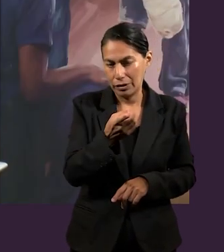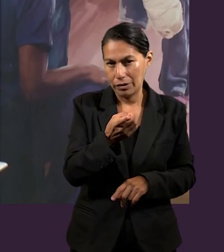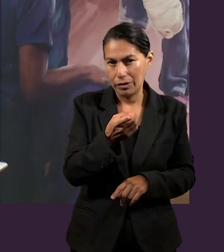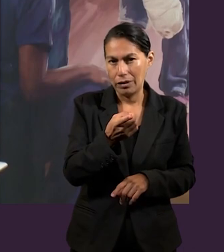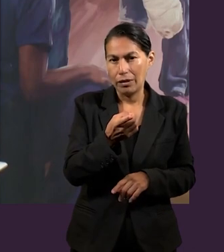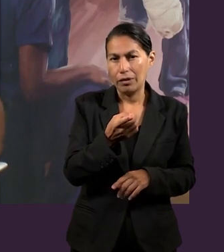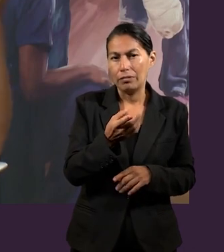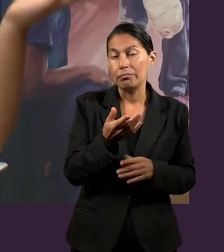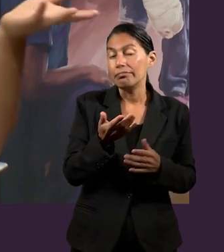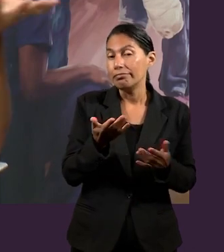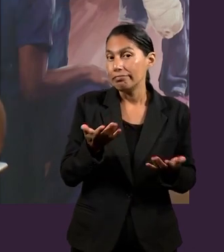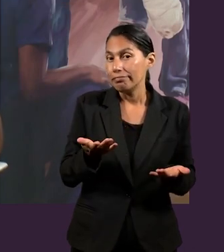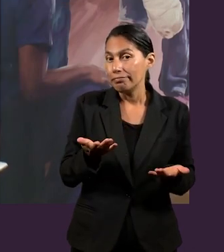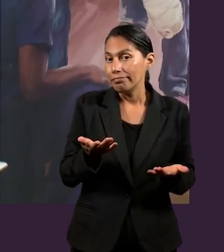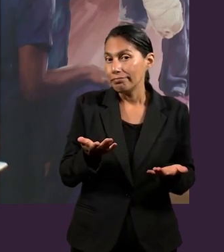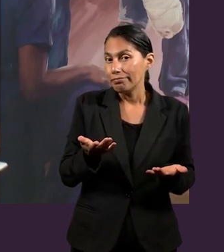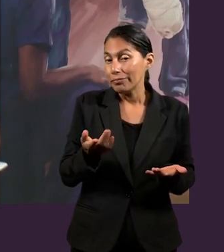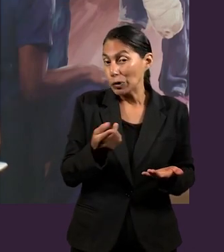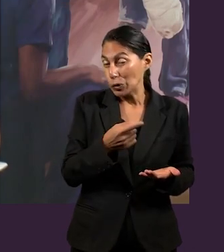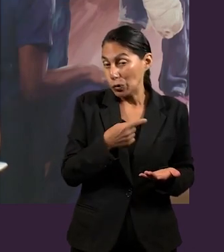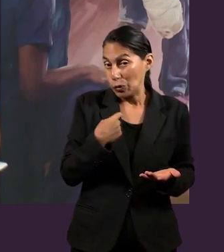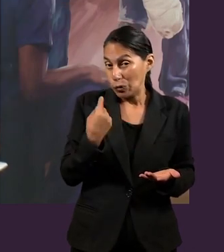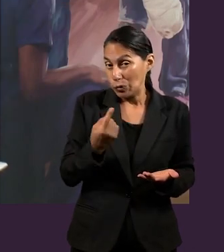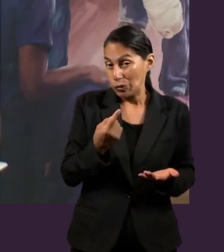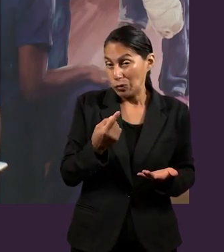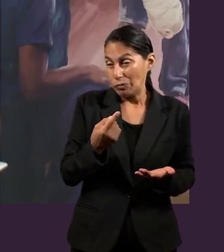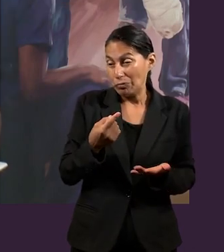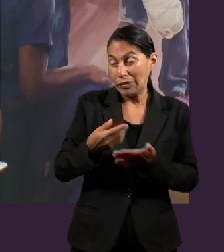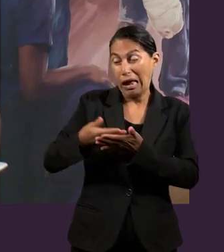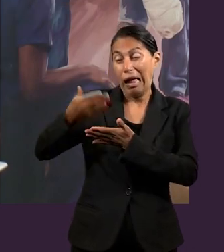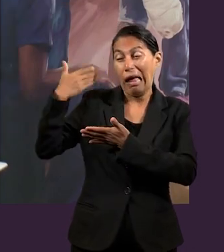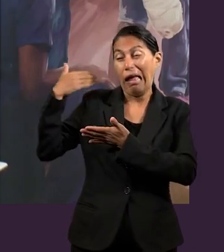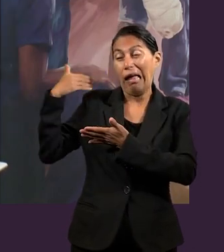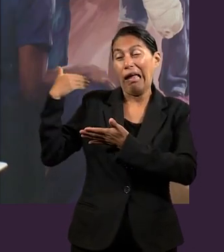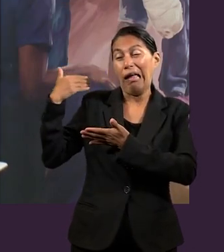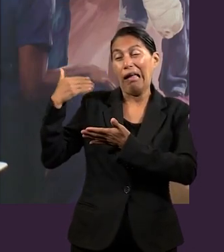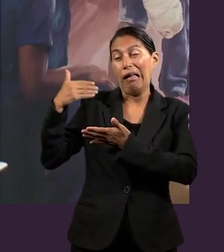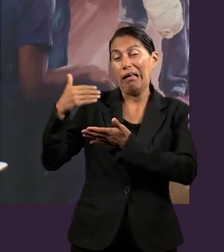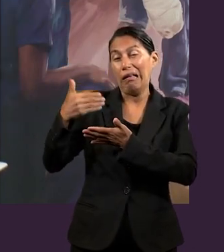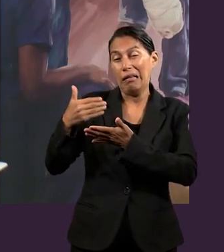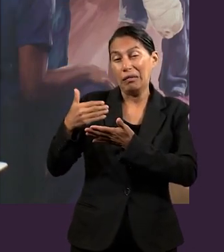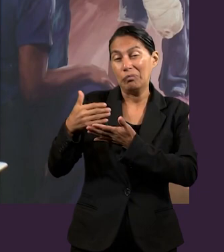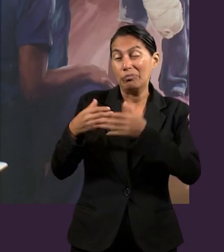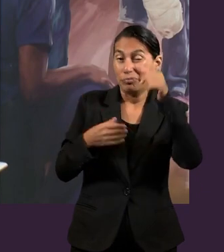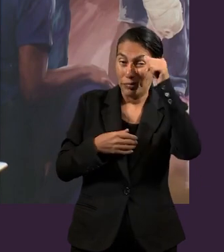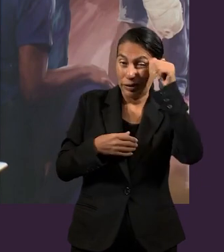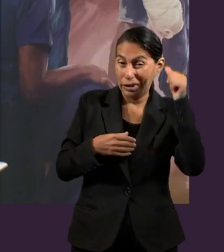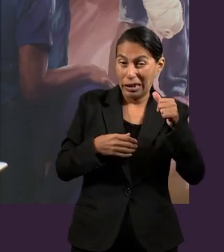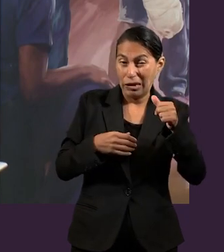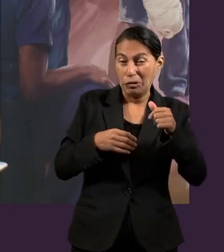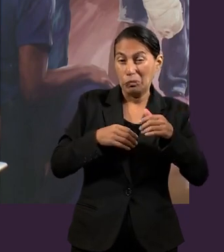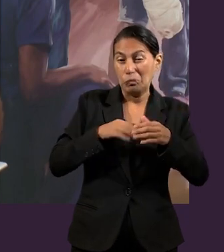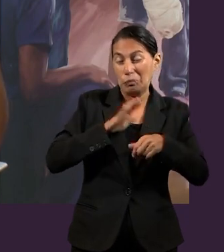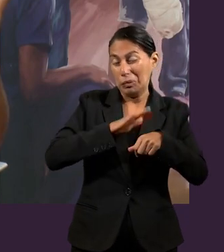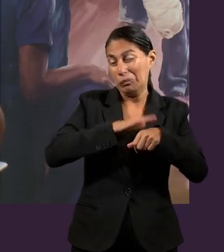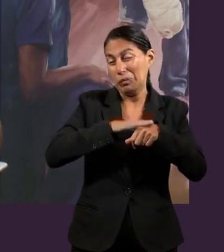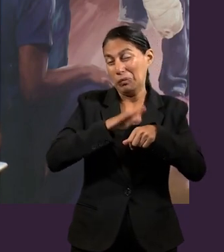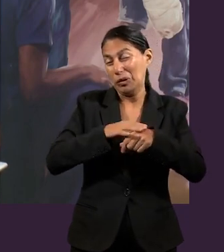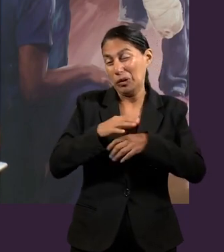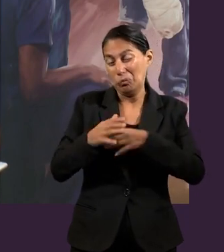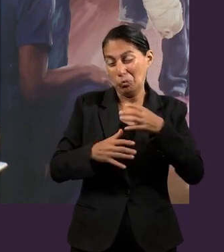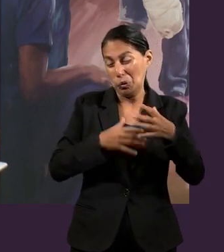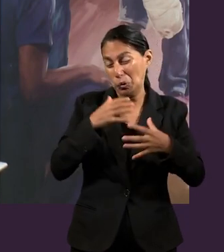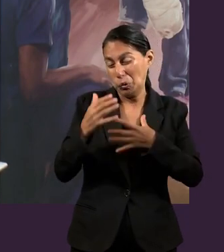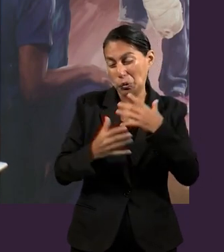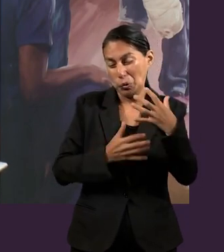por los actos pasados el mundo, pues, poco a poco se iba deteriorando y nosotros, pues, repito,